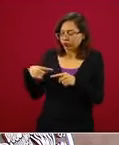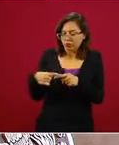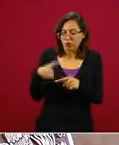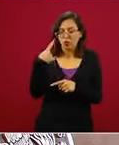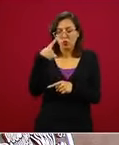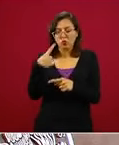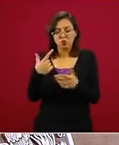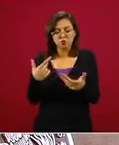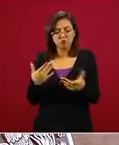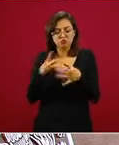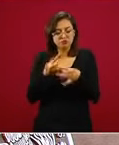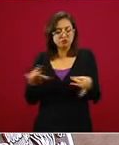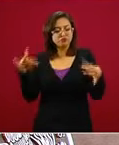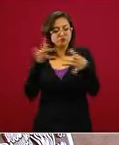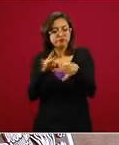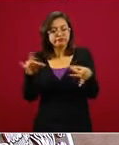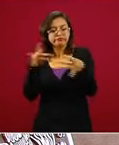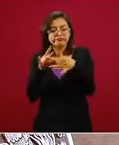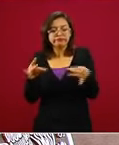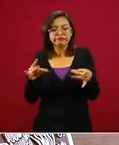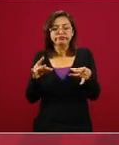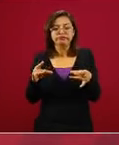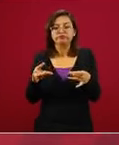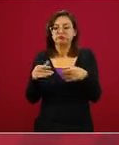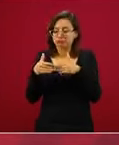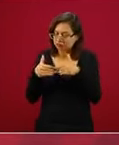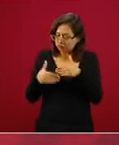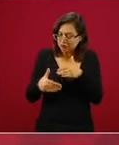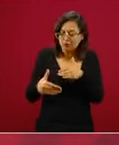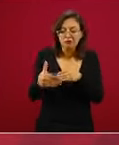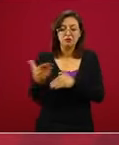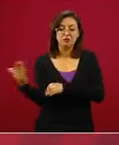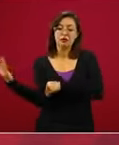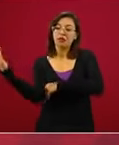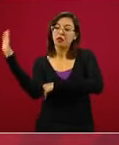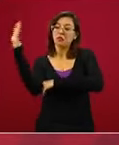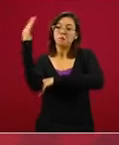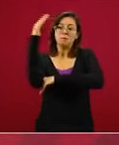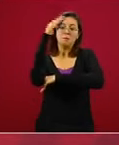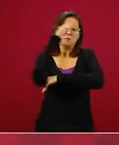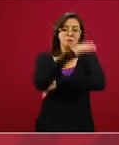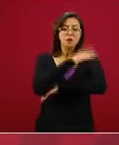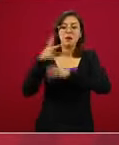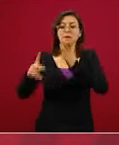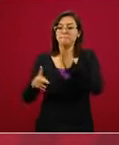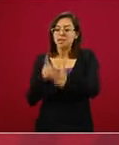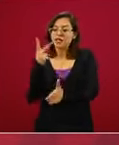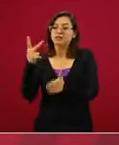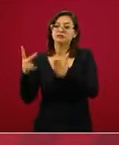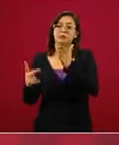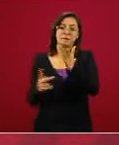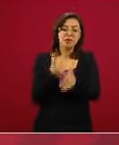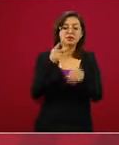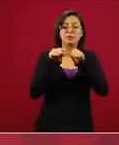exposición en el transcurso del día que se le pida